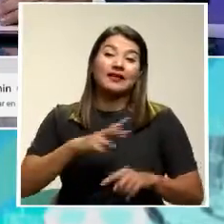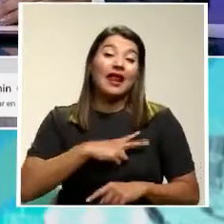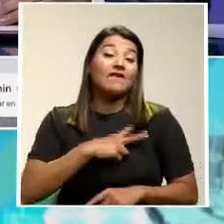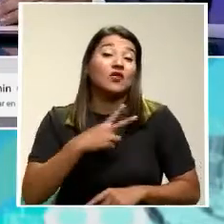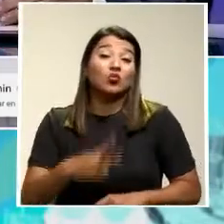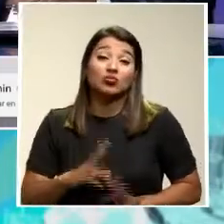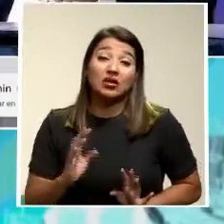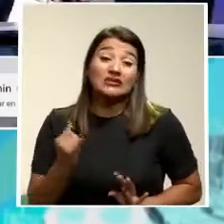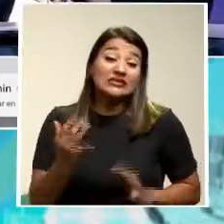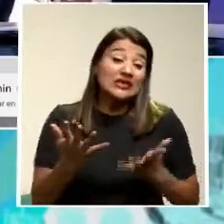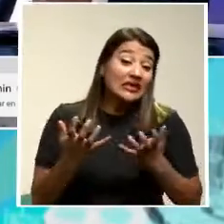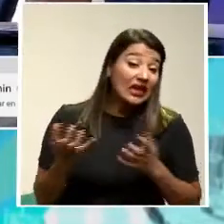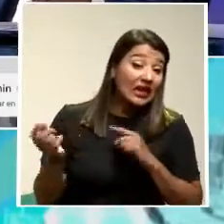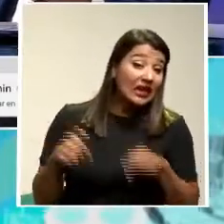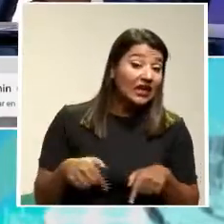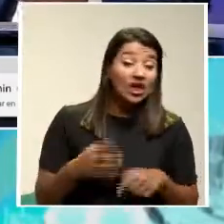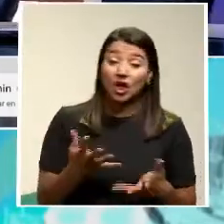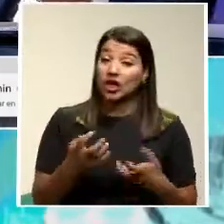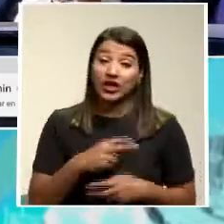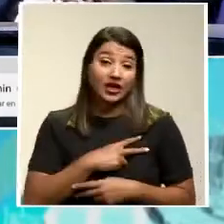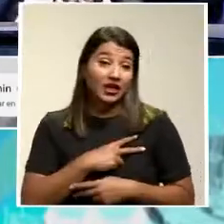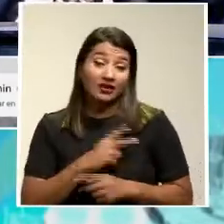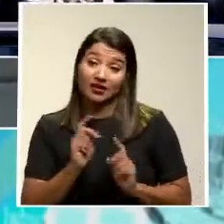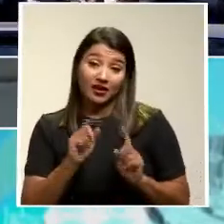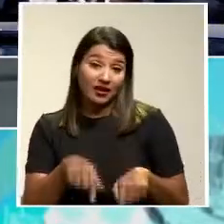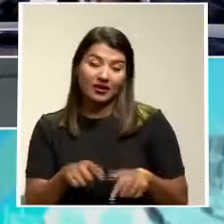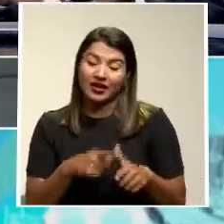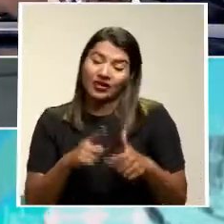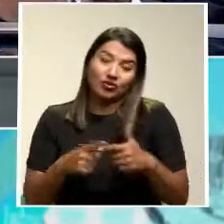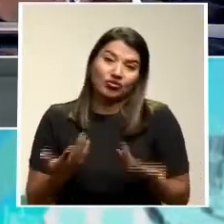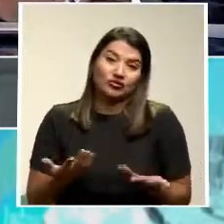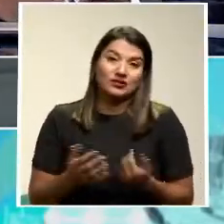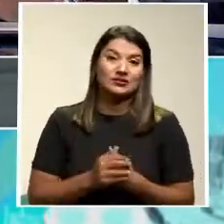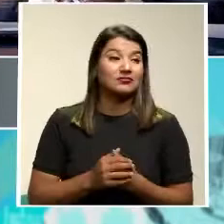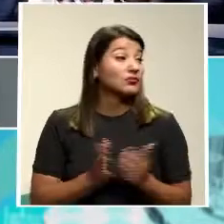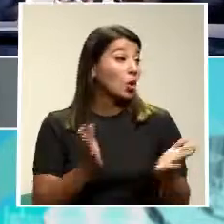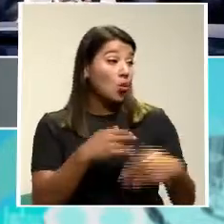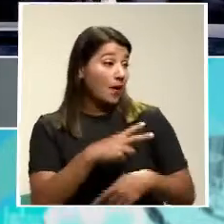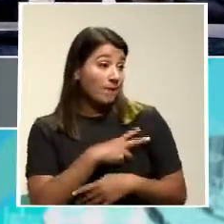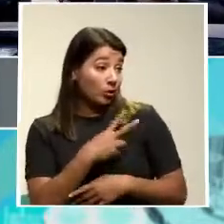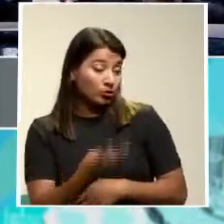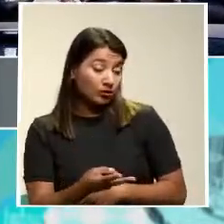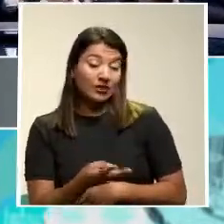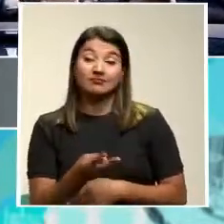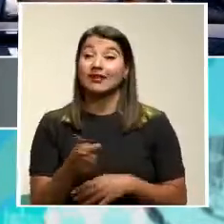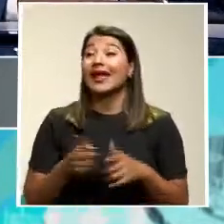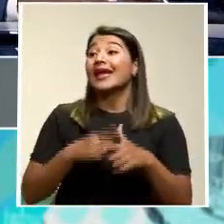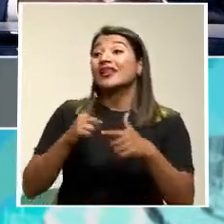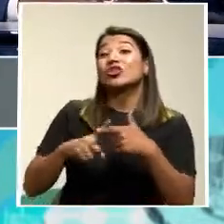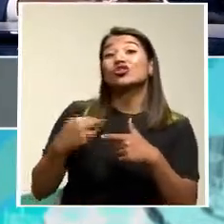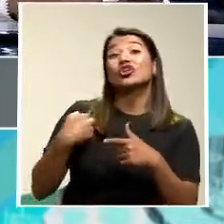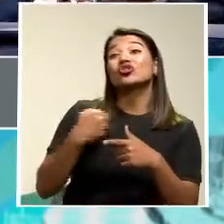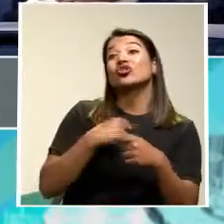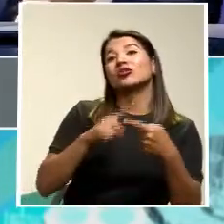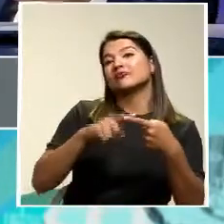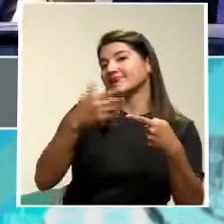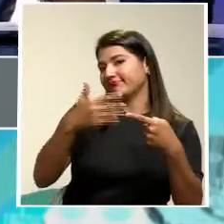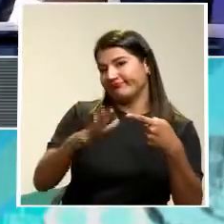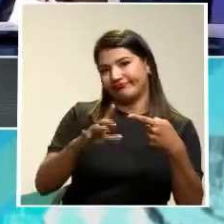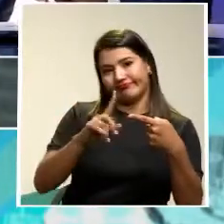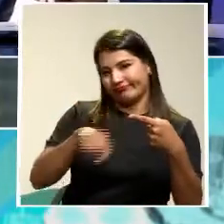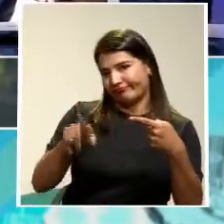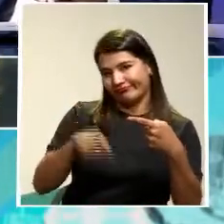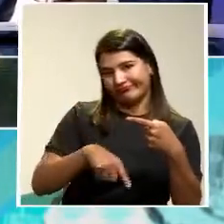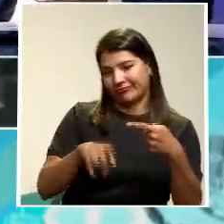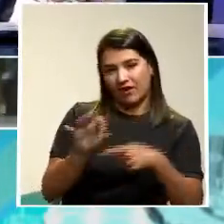negociar o no Nos resultó eso Entonces Voluntar Lo abordamos En el segundo eje Ya